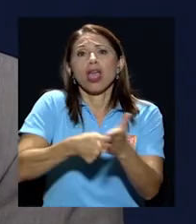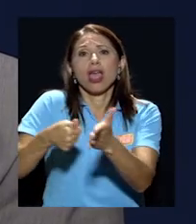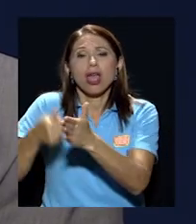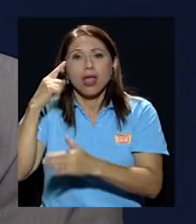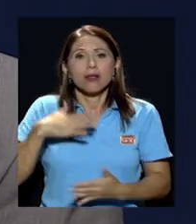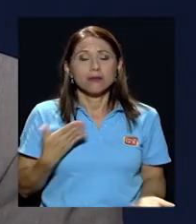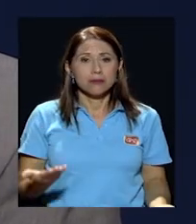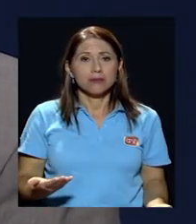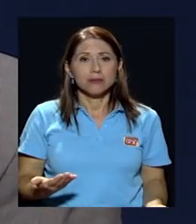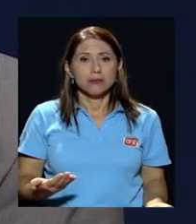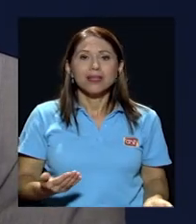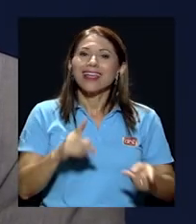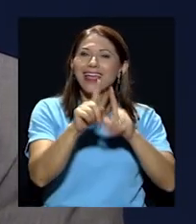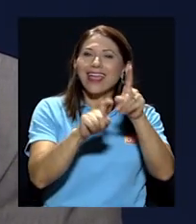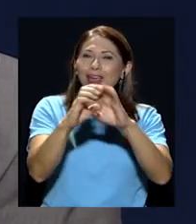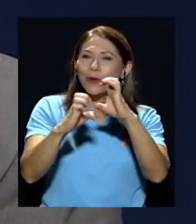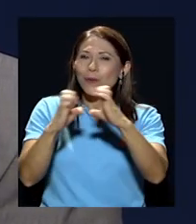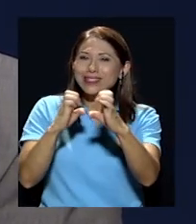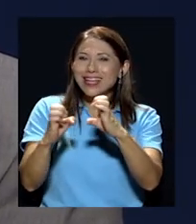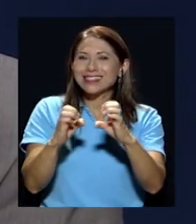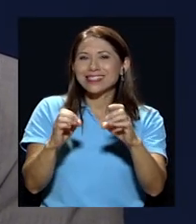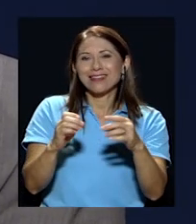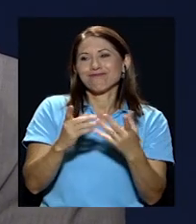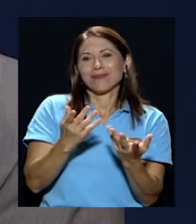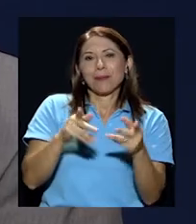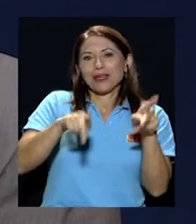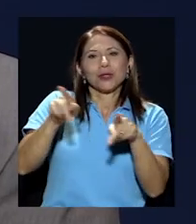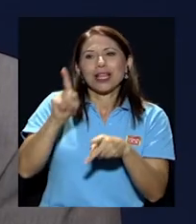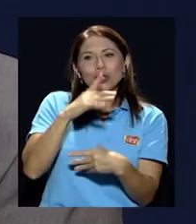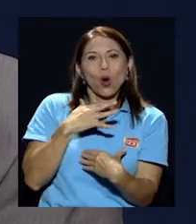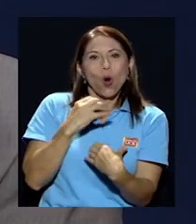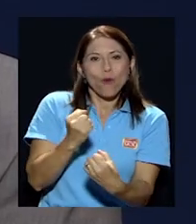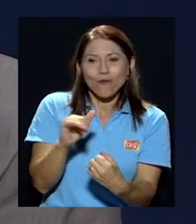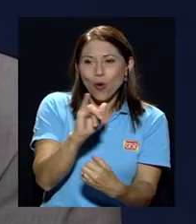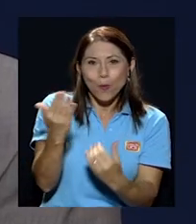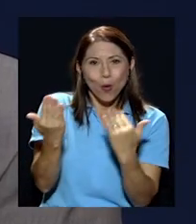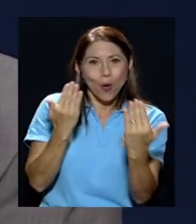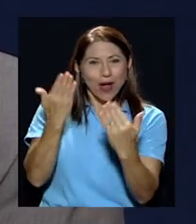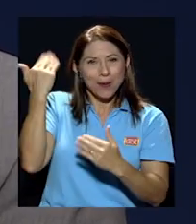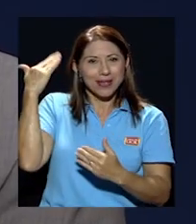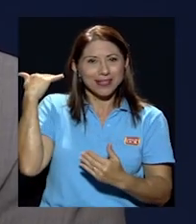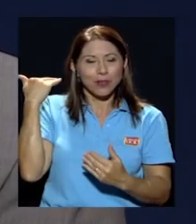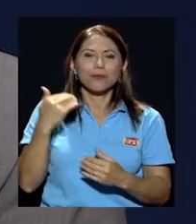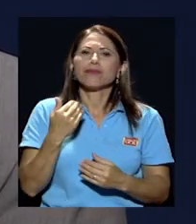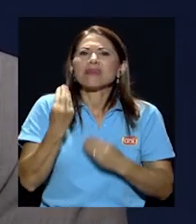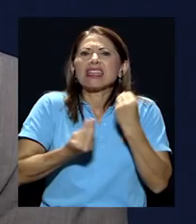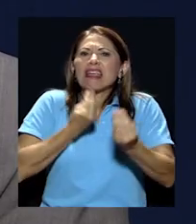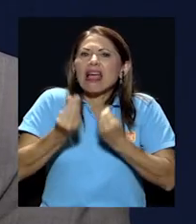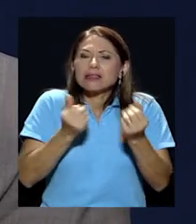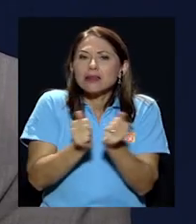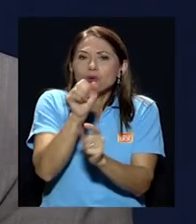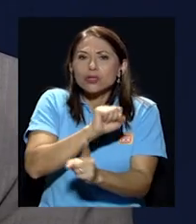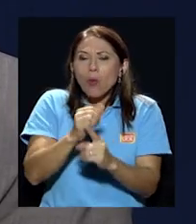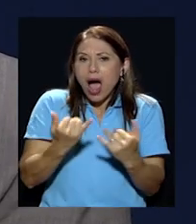las encuestas no tienen la credibilidad tampoco que tuvieron en el pasado don Oscar ¿qué hacer ante la situación que vivimos en la actualidad